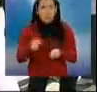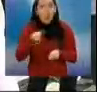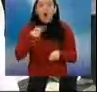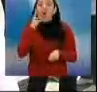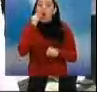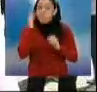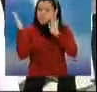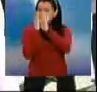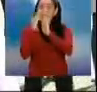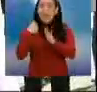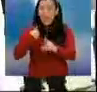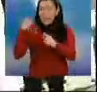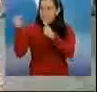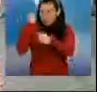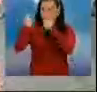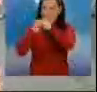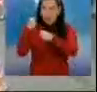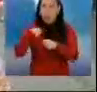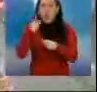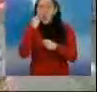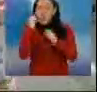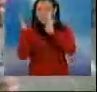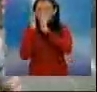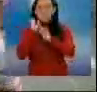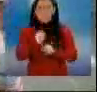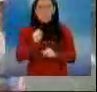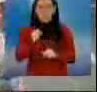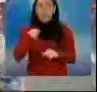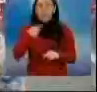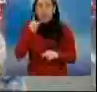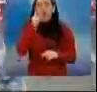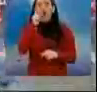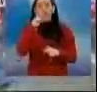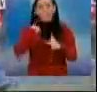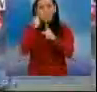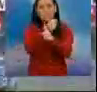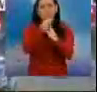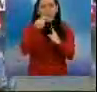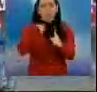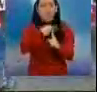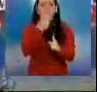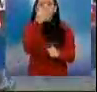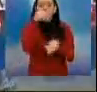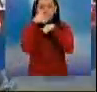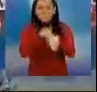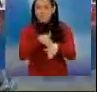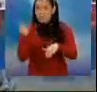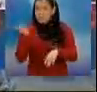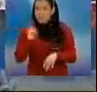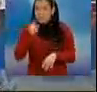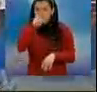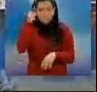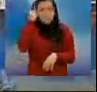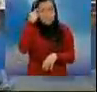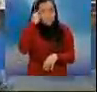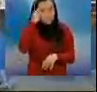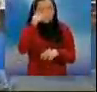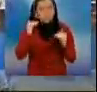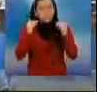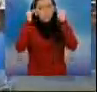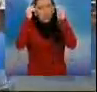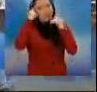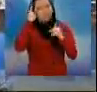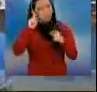desaparezca en nuestra sociedad. No solo las mujeres estamos exigiendo justicia, que digamos no la violencia hacia nosotros, sino que hay hombres que se